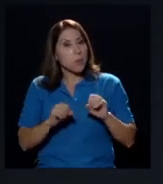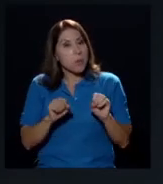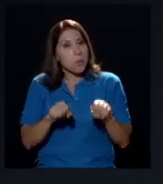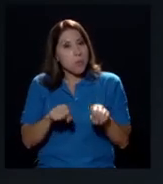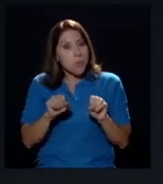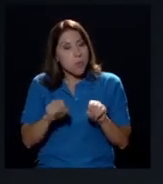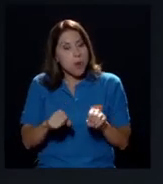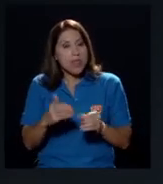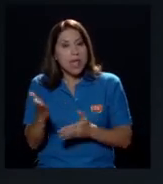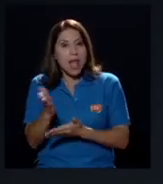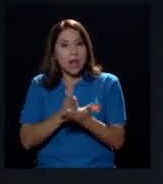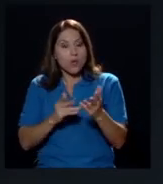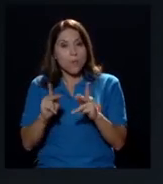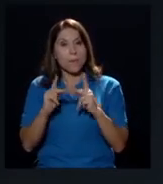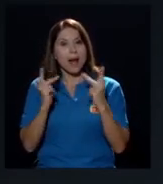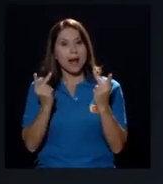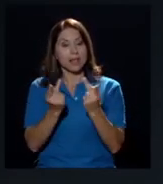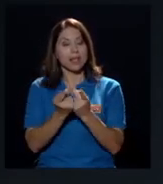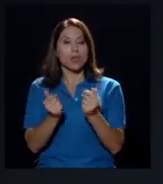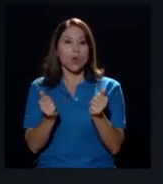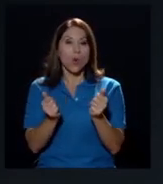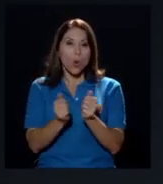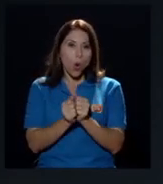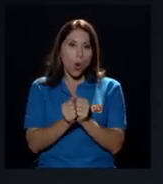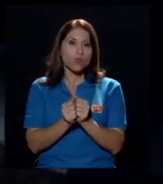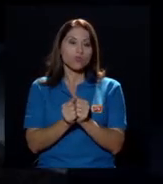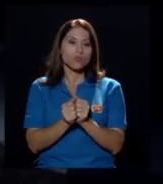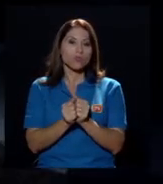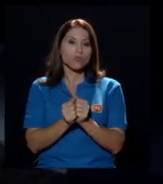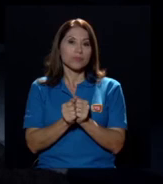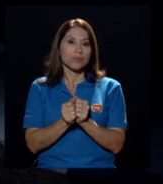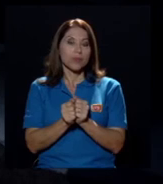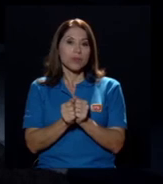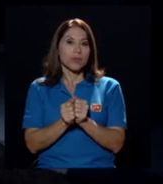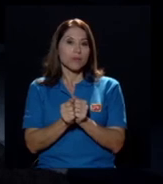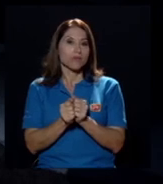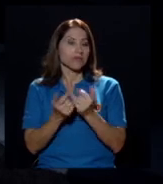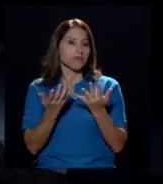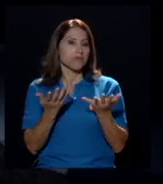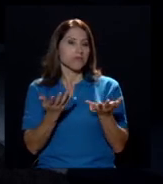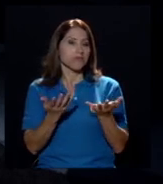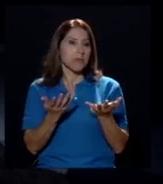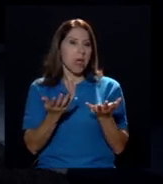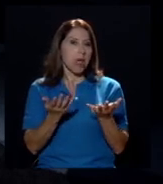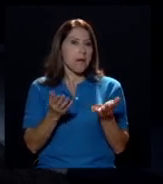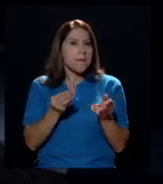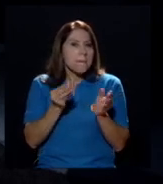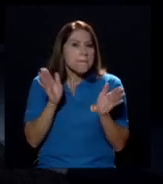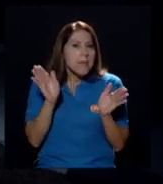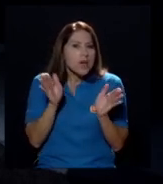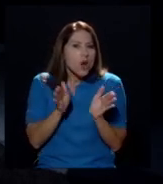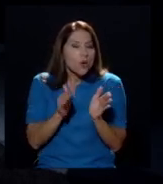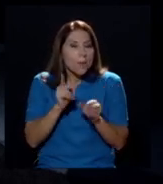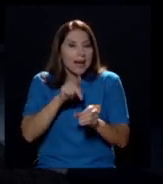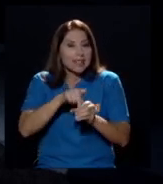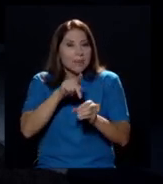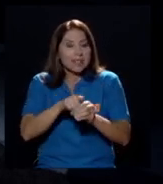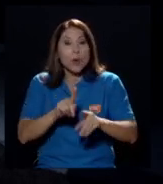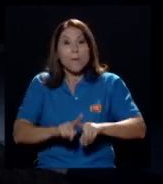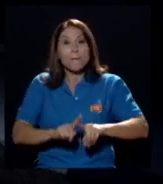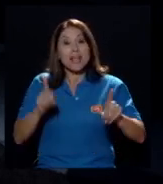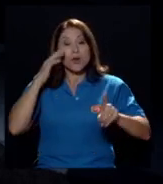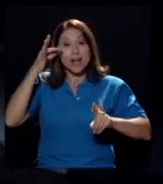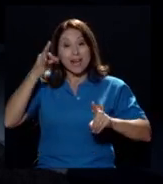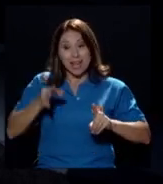con alguna todavía menor participación. Pero creo que los que participan en el